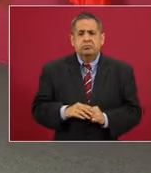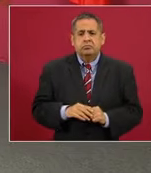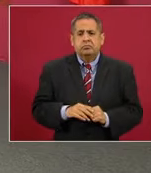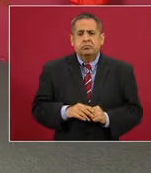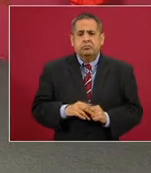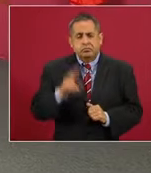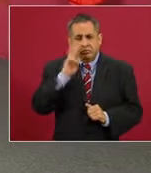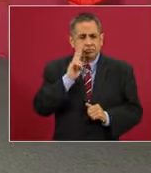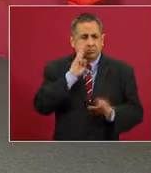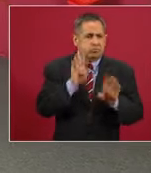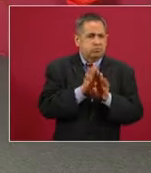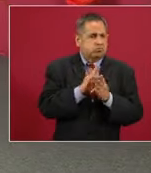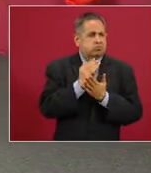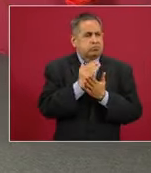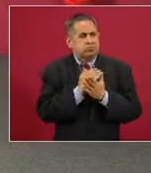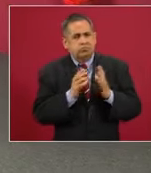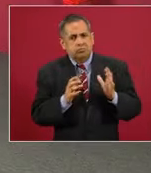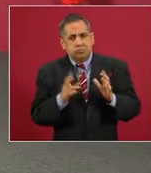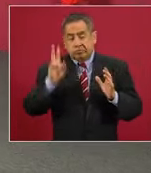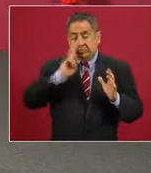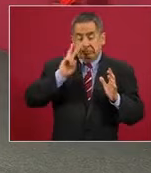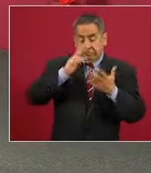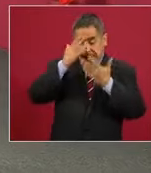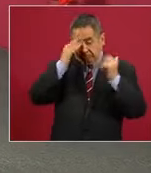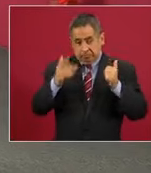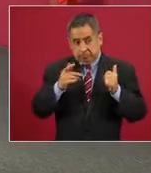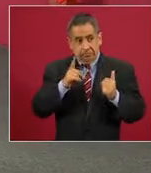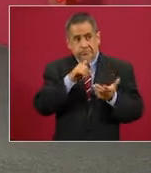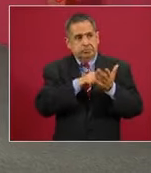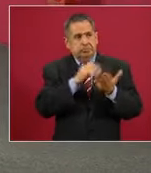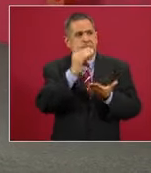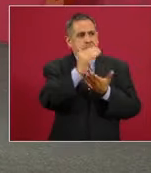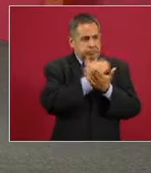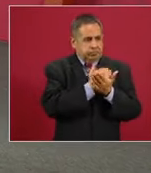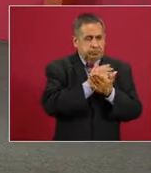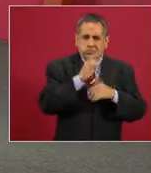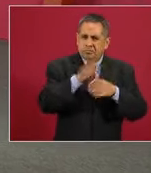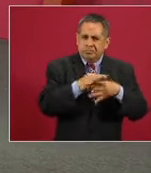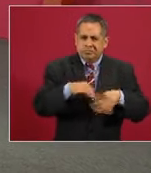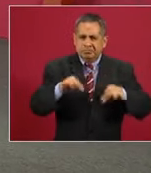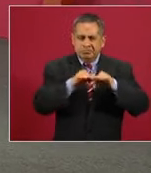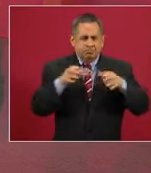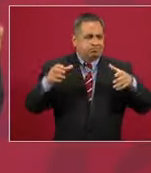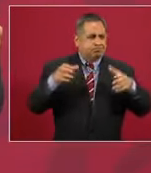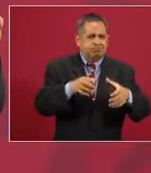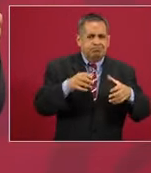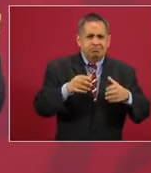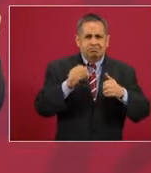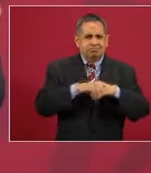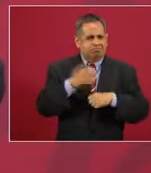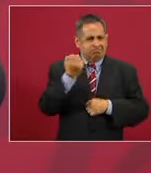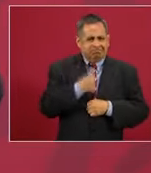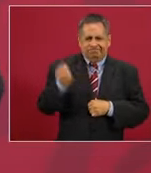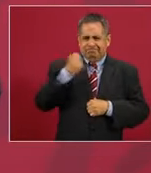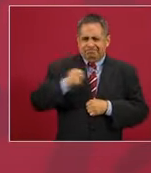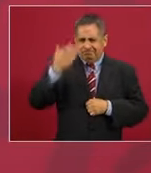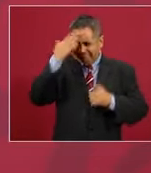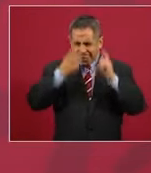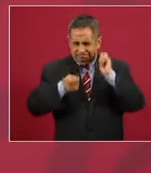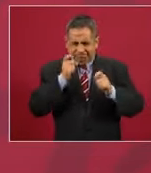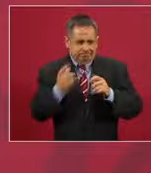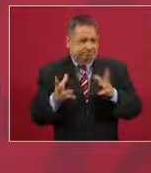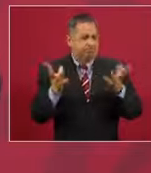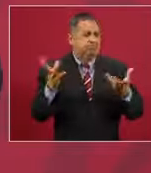tratar de reducir, si se puede, pero concentrar con lo mejor, para que